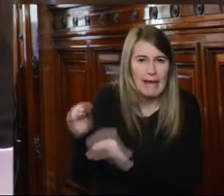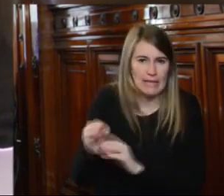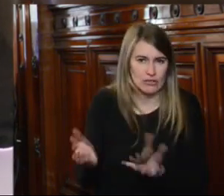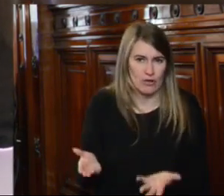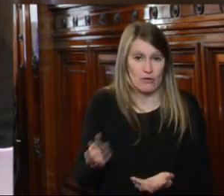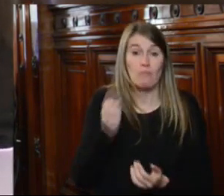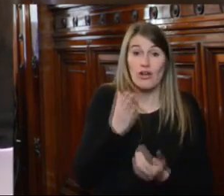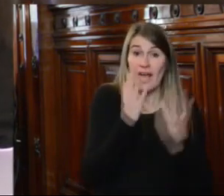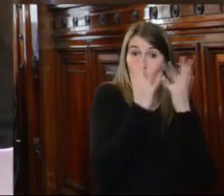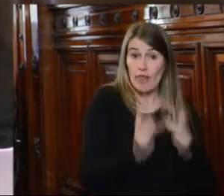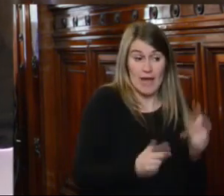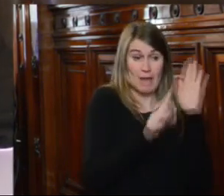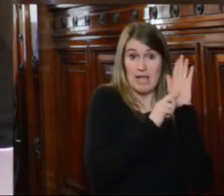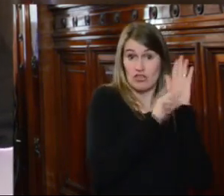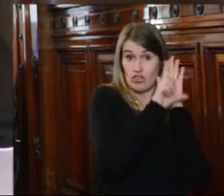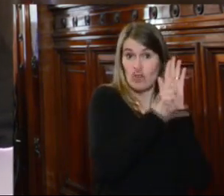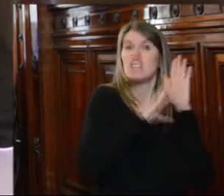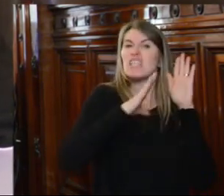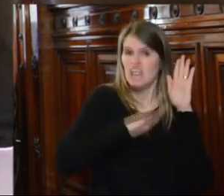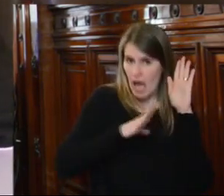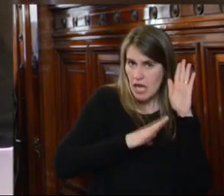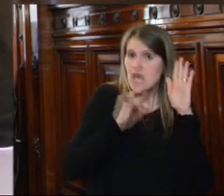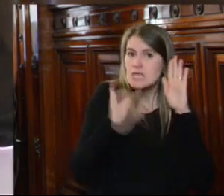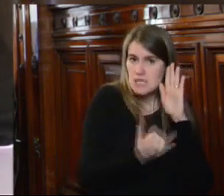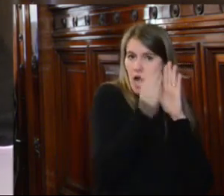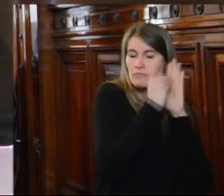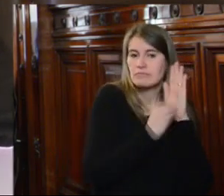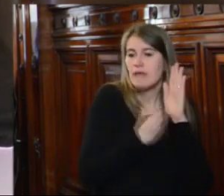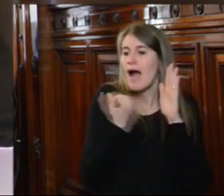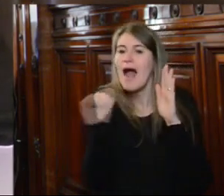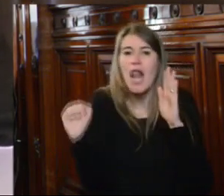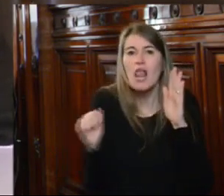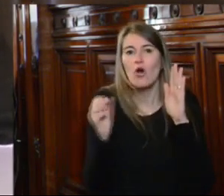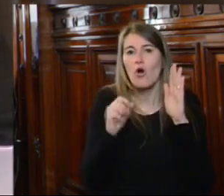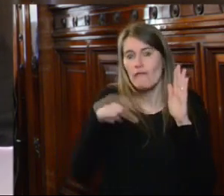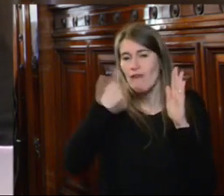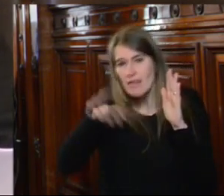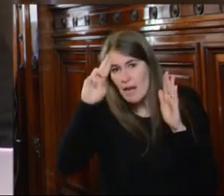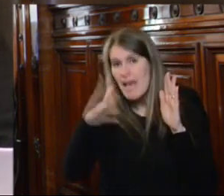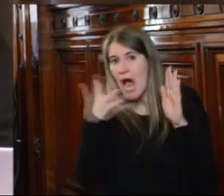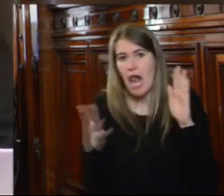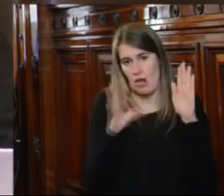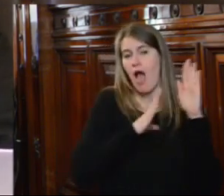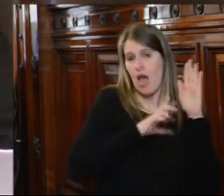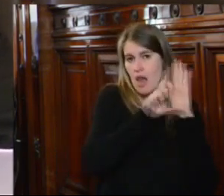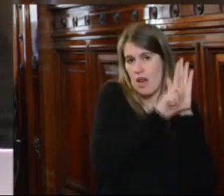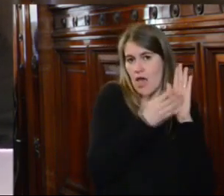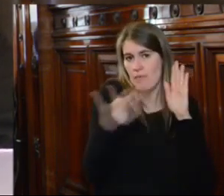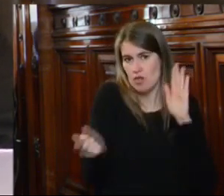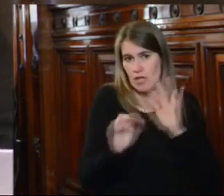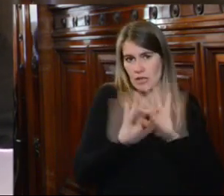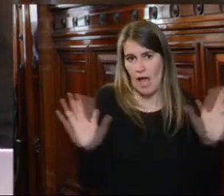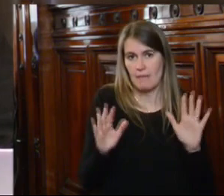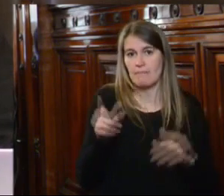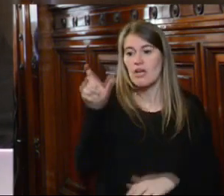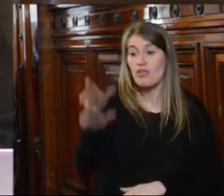jurídico uruguayo prevé vías para tutelar los derechos que se adujeron como vulnerados y justamente en este caso las denunciantes